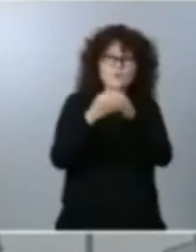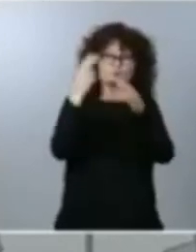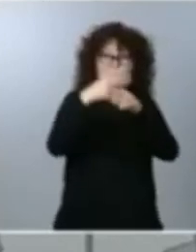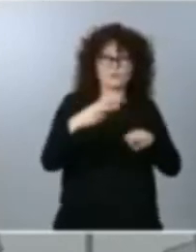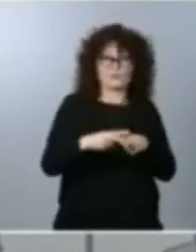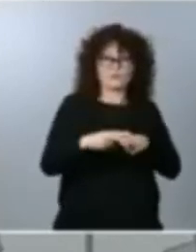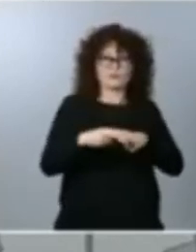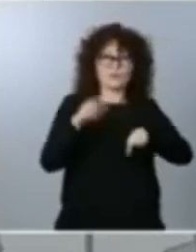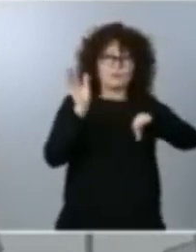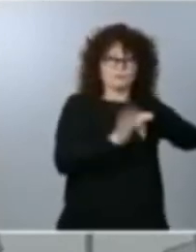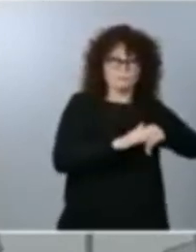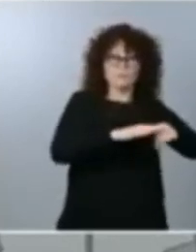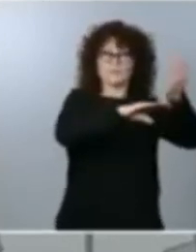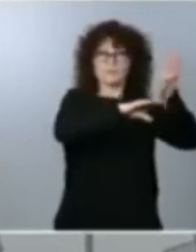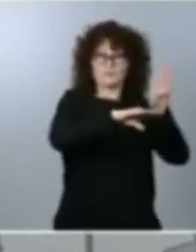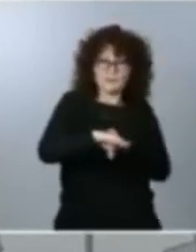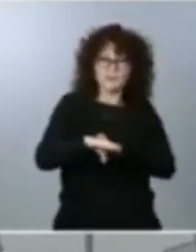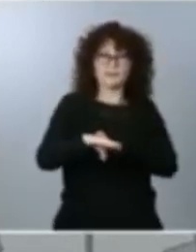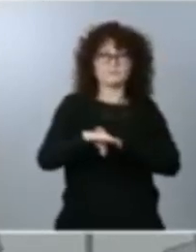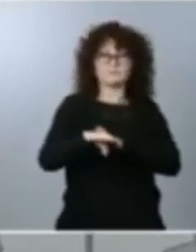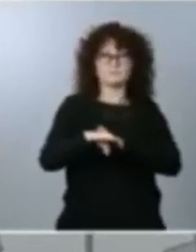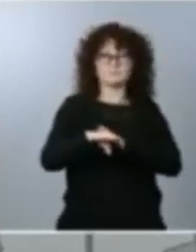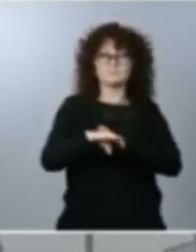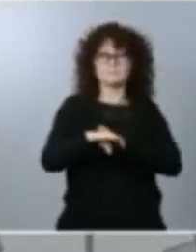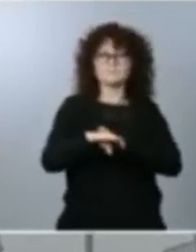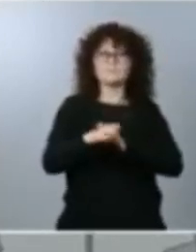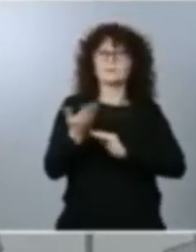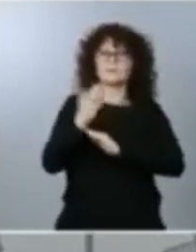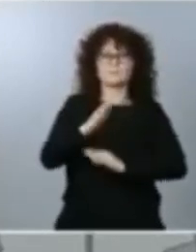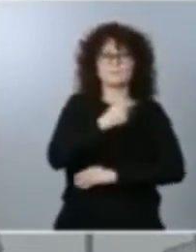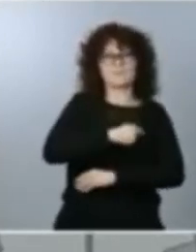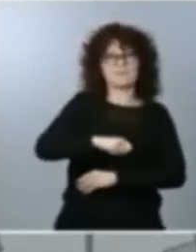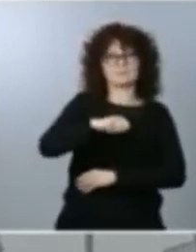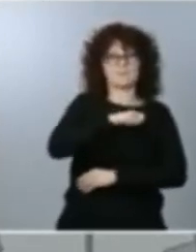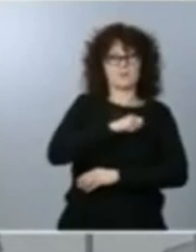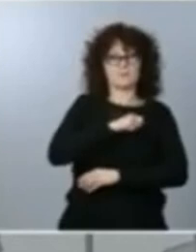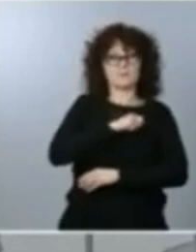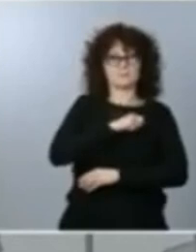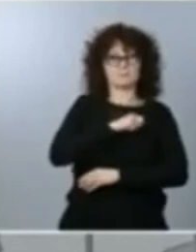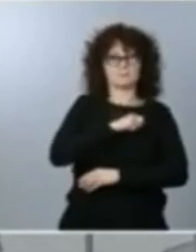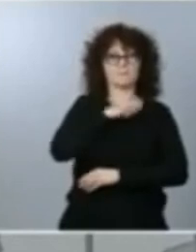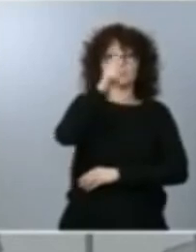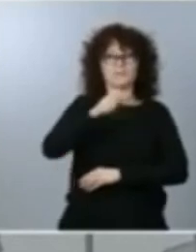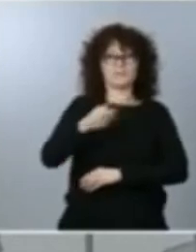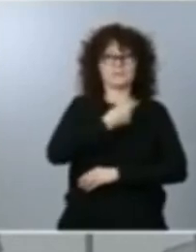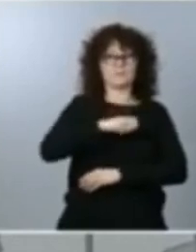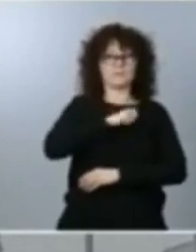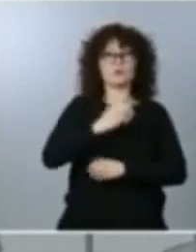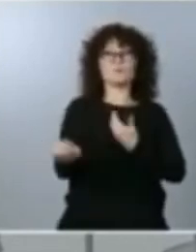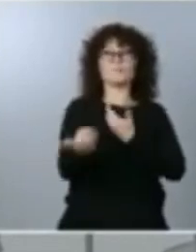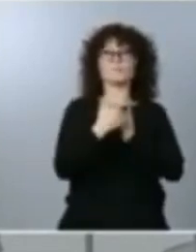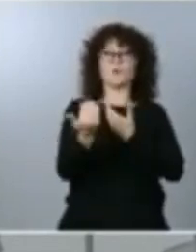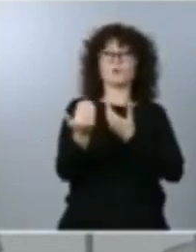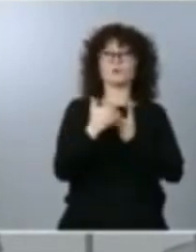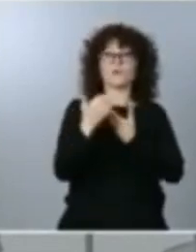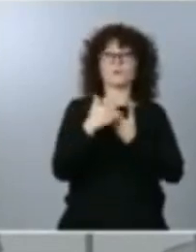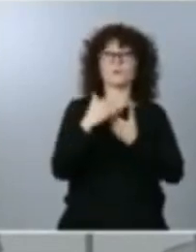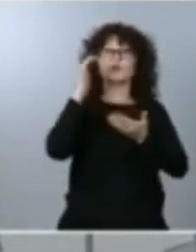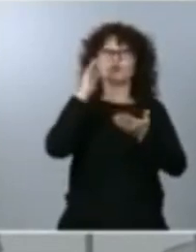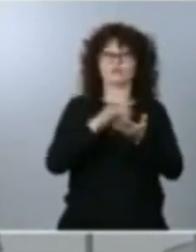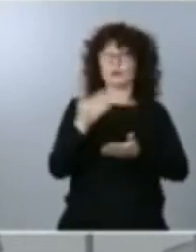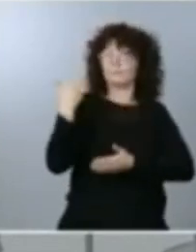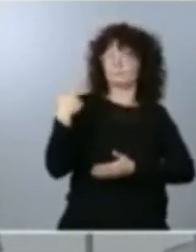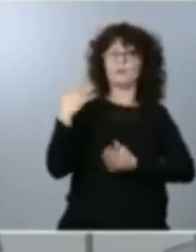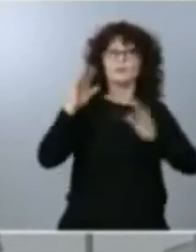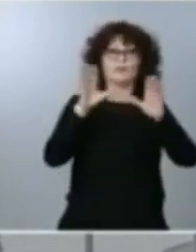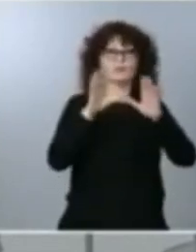representan a la España legítimamente votada por los españoles cuando fueron llamados a las urnas el pasado 10 de noviembre de